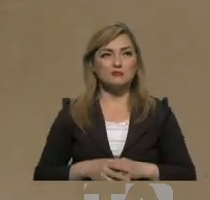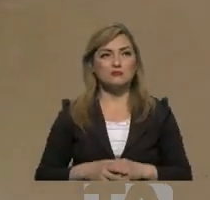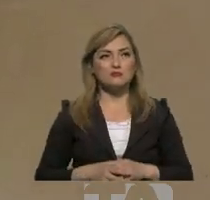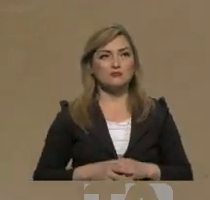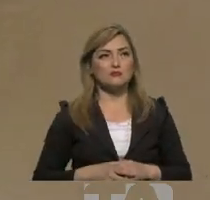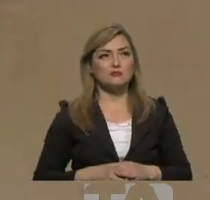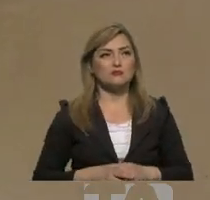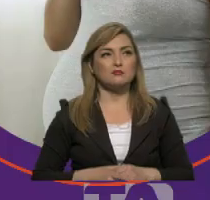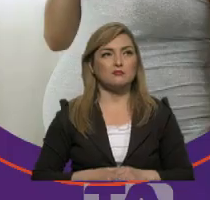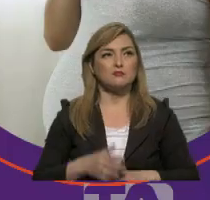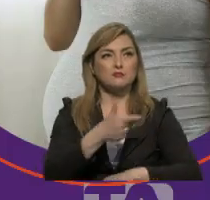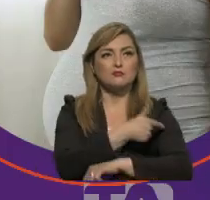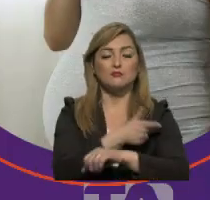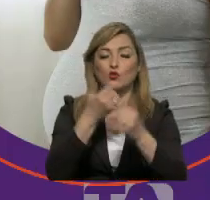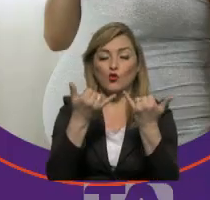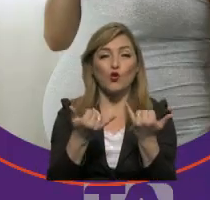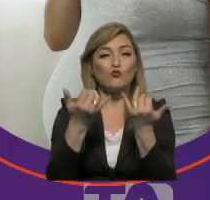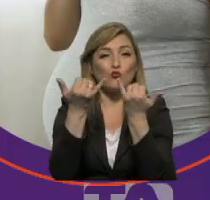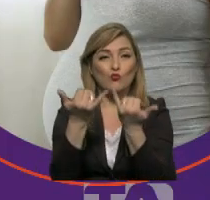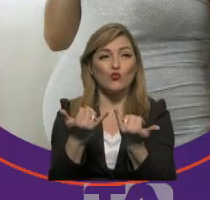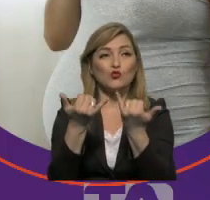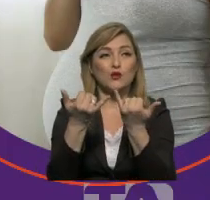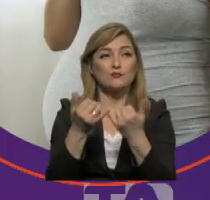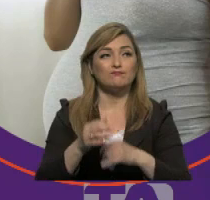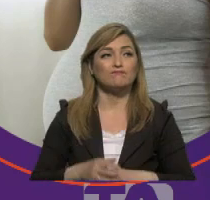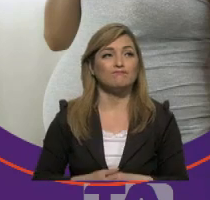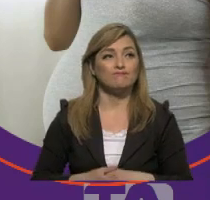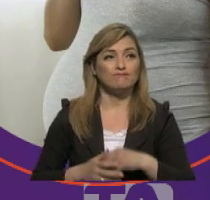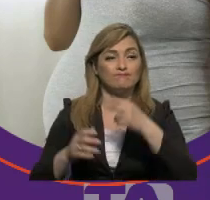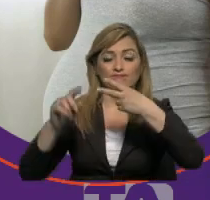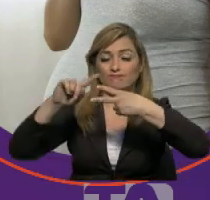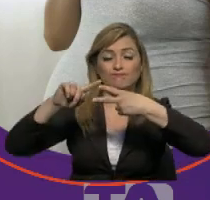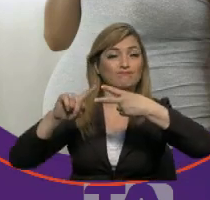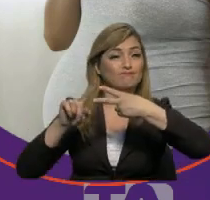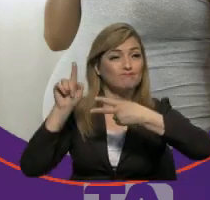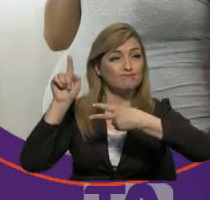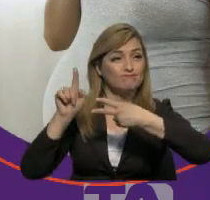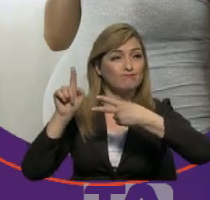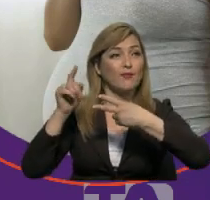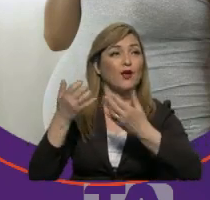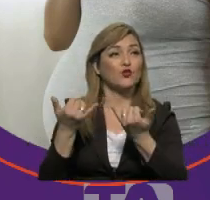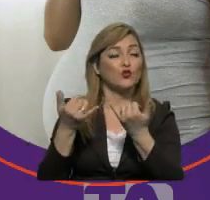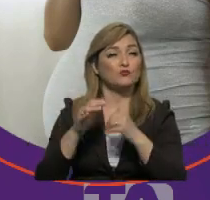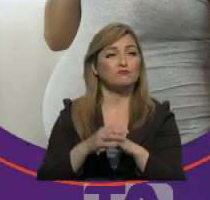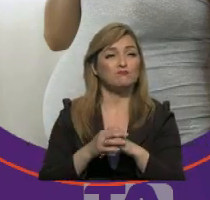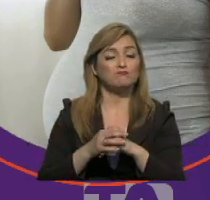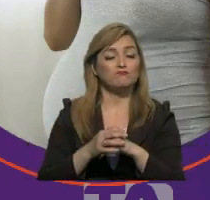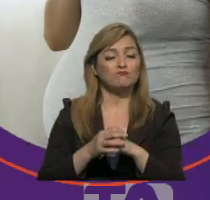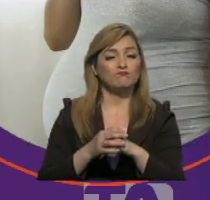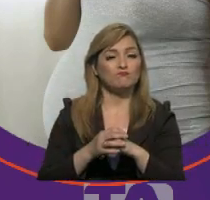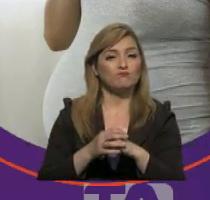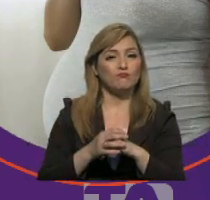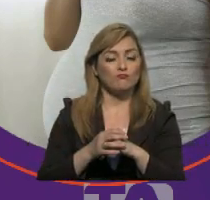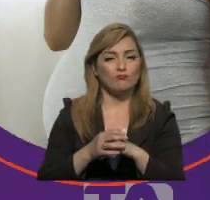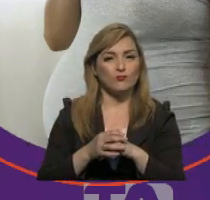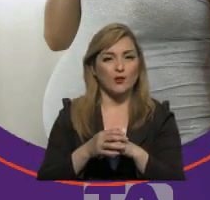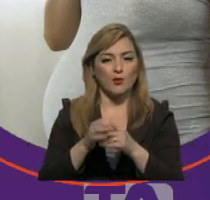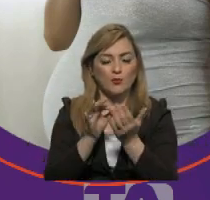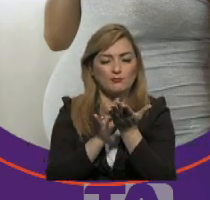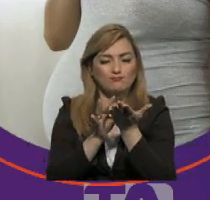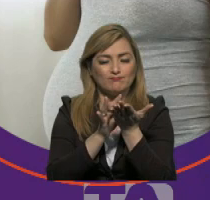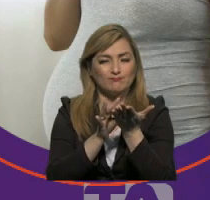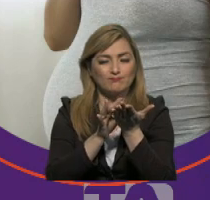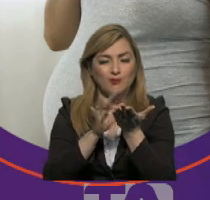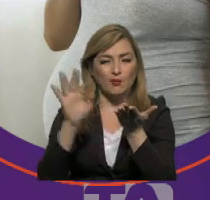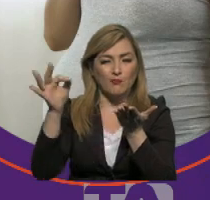punto tan modernas como son las de RNA mensajero tienen una incapacidad hasta ahora de posiblemente esas proteínas atravesar. En primer